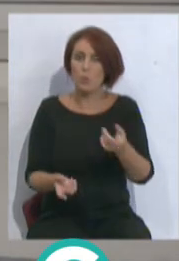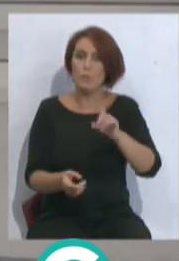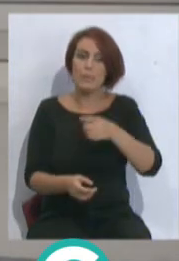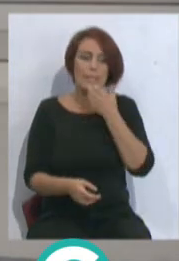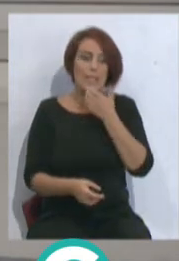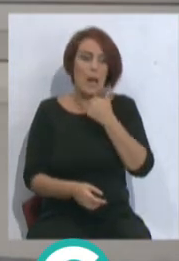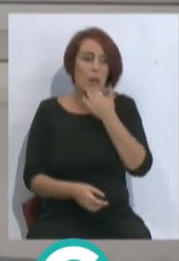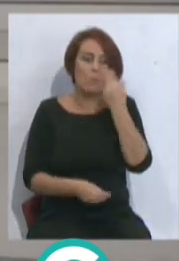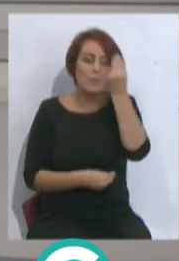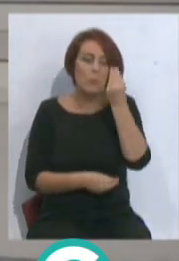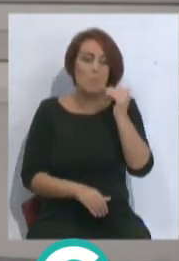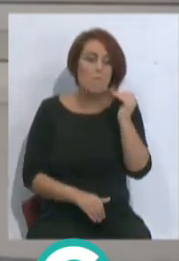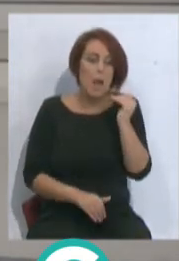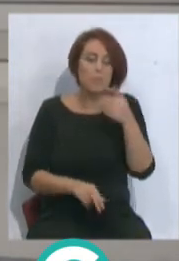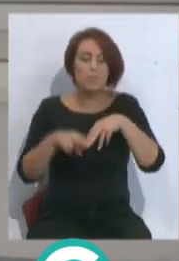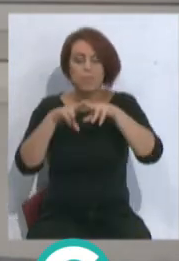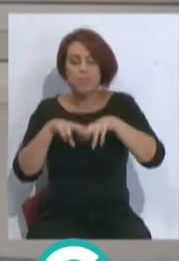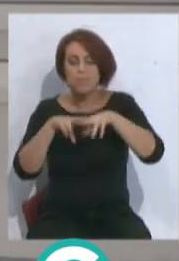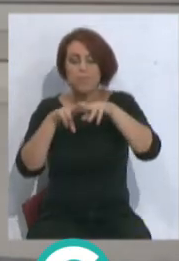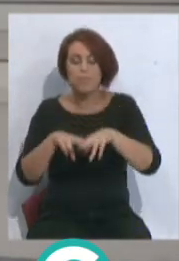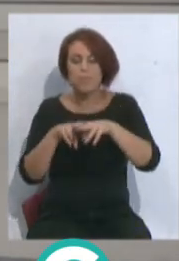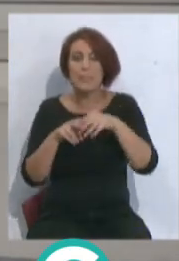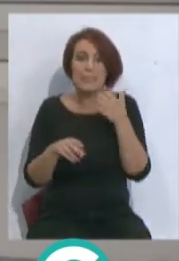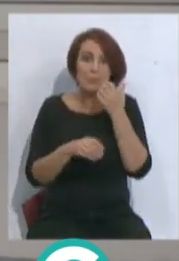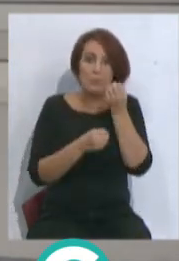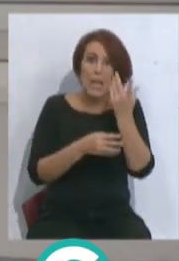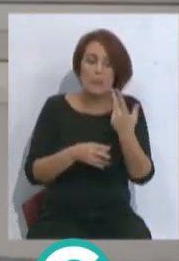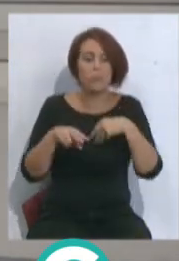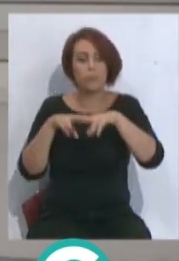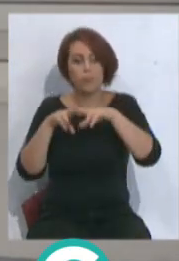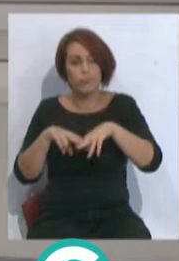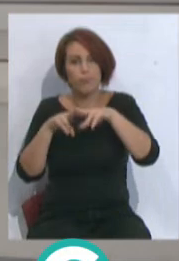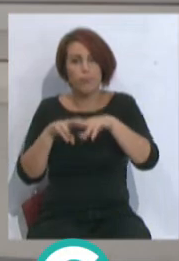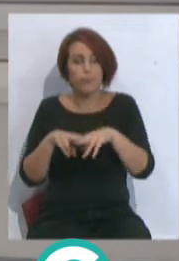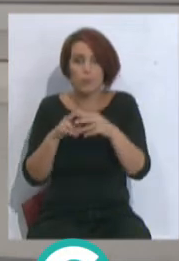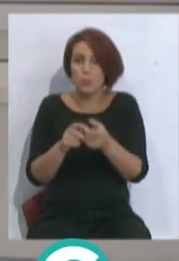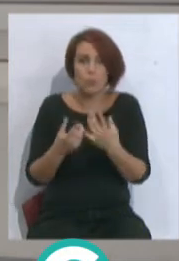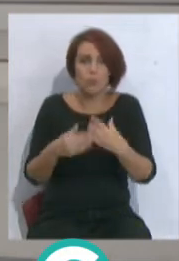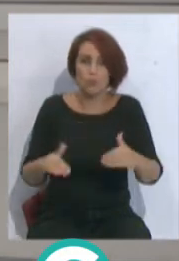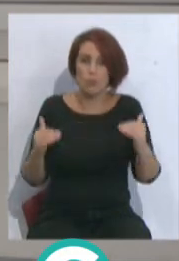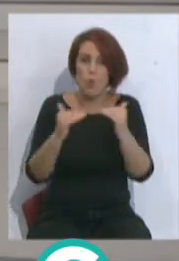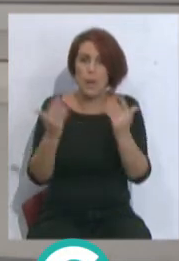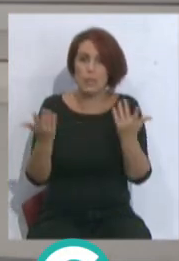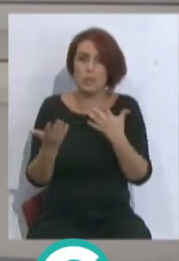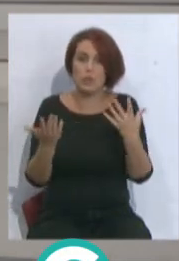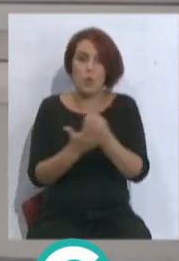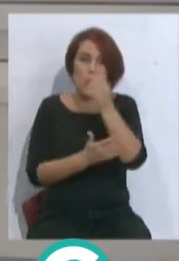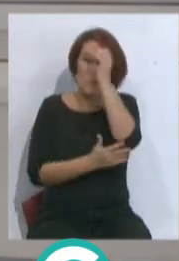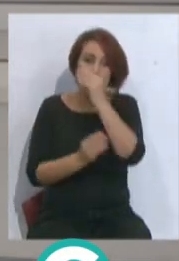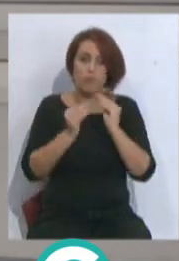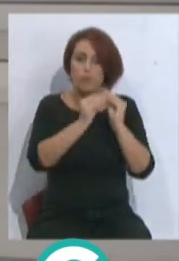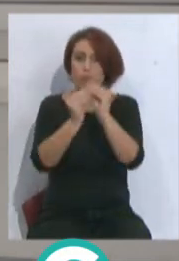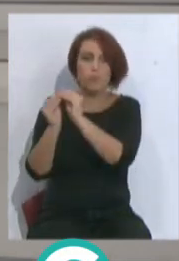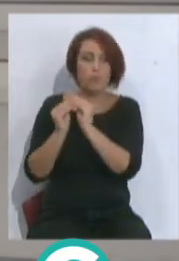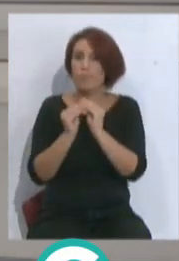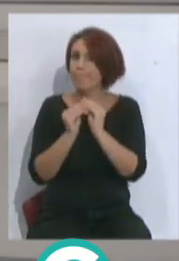si algo creemos que está malo, lo intentamos analizar y si creemos que está bien, también lo tenemos que comentar. Y no todos somos de la misma opinión y